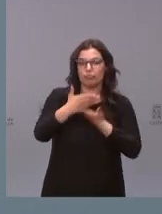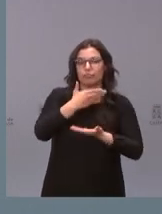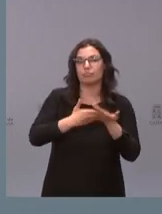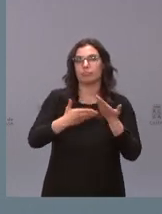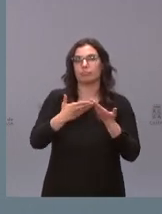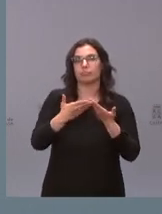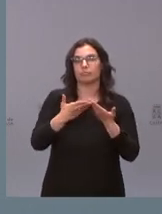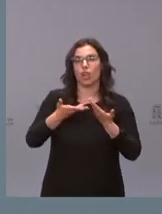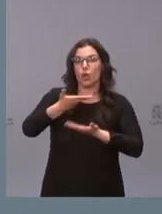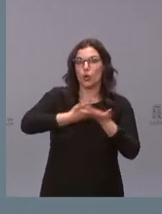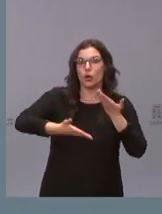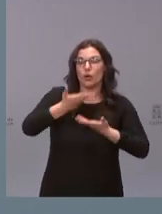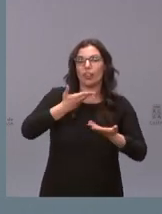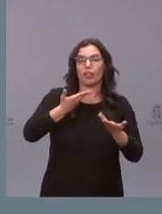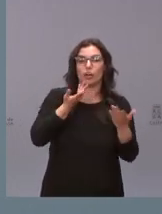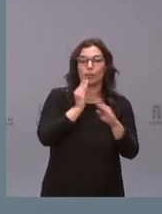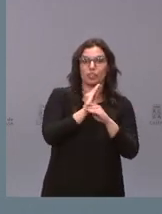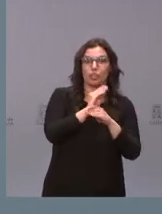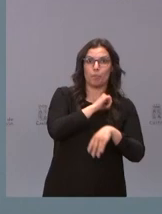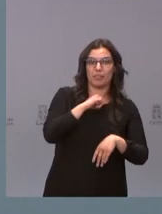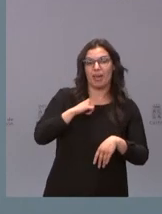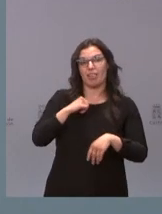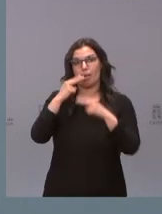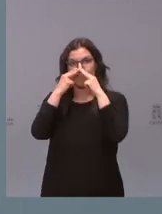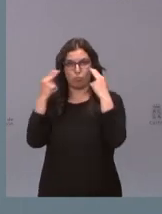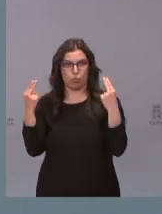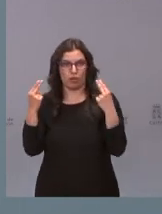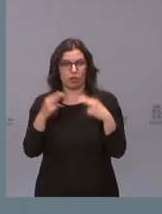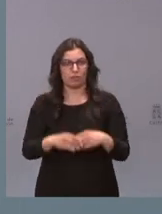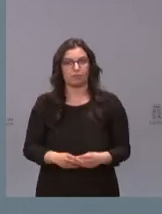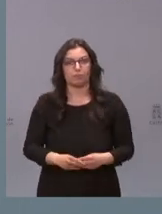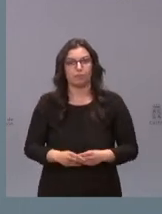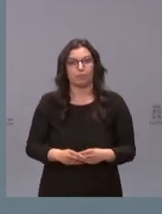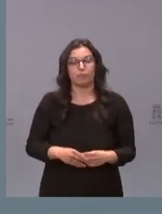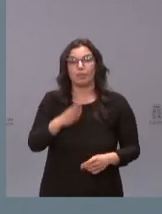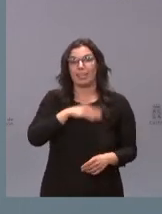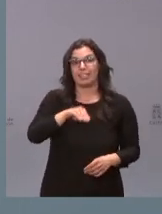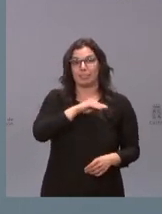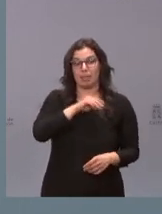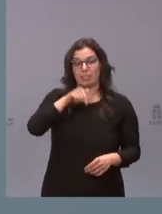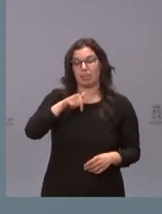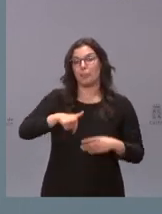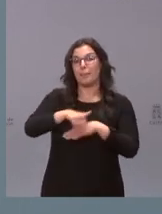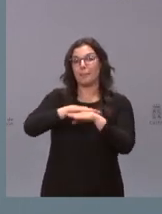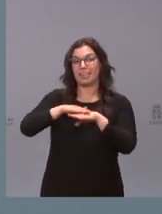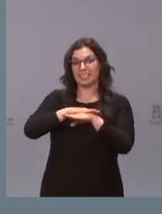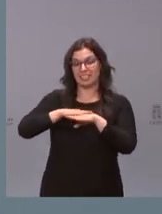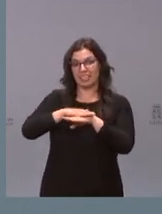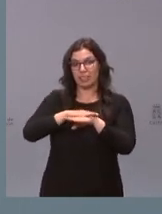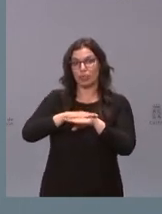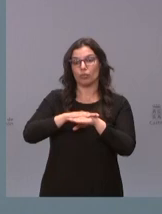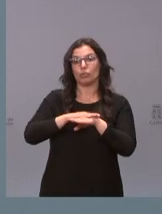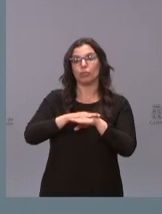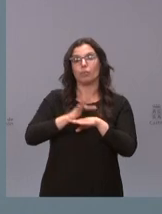de la inversión privada con la inversión pública es decir en España el ministerio las